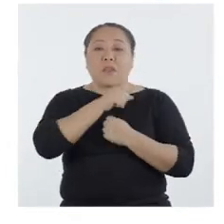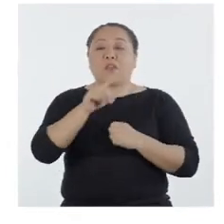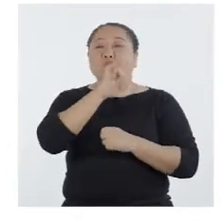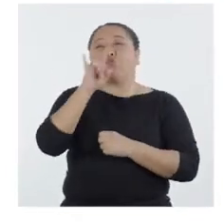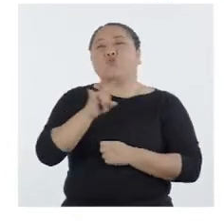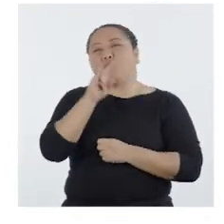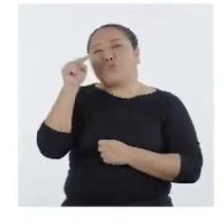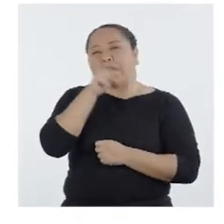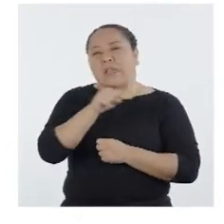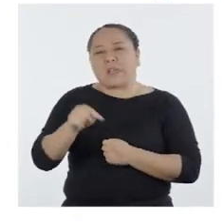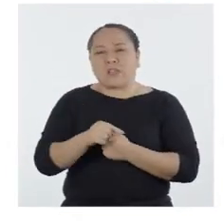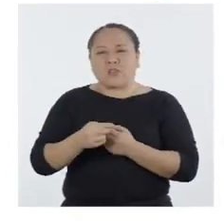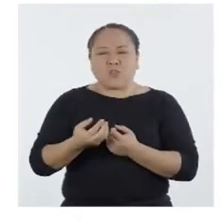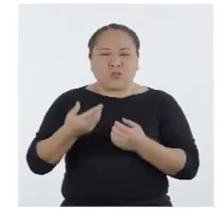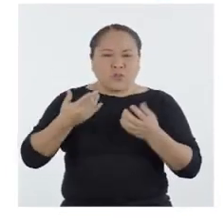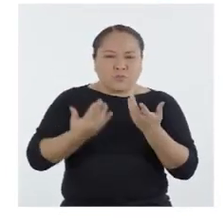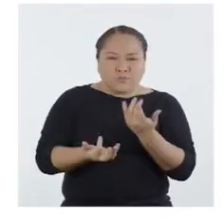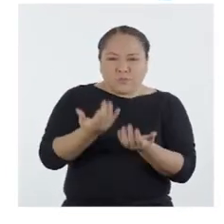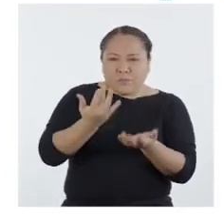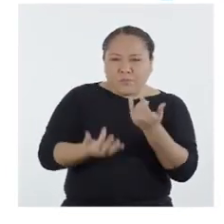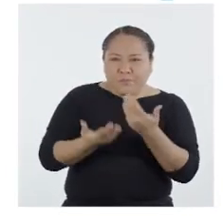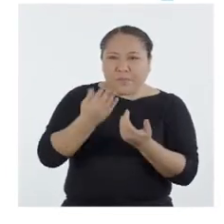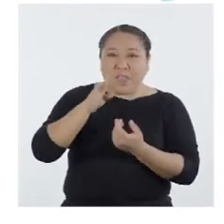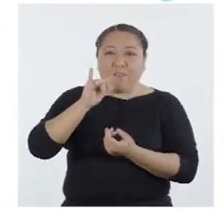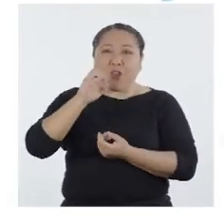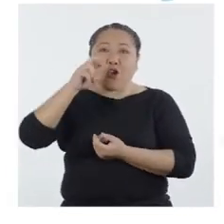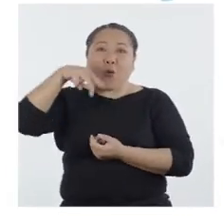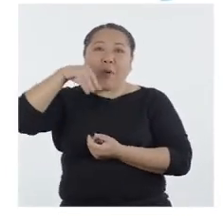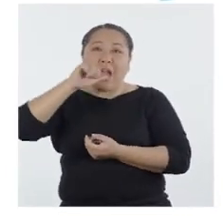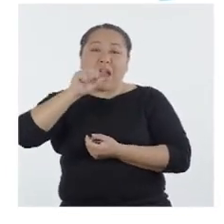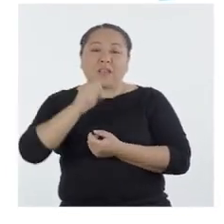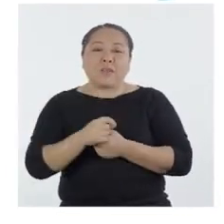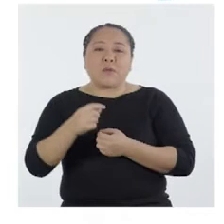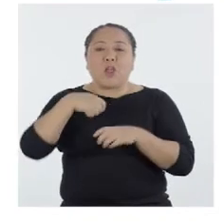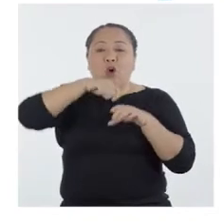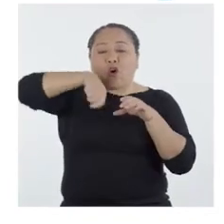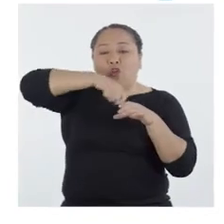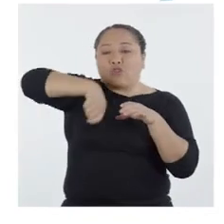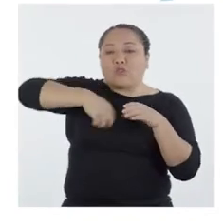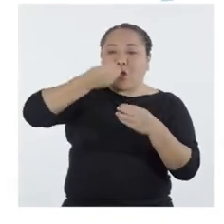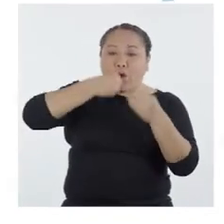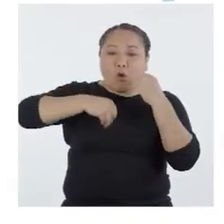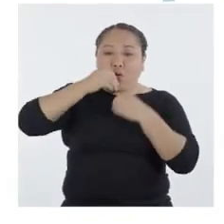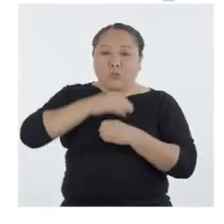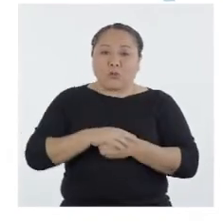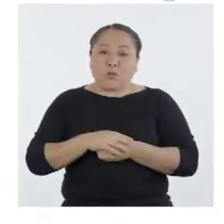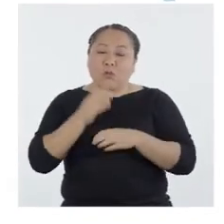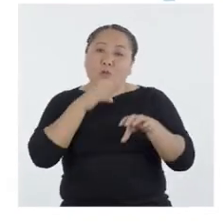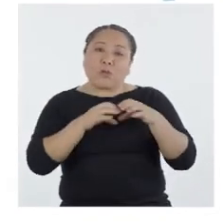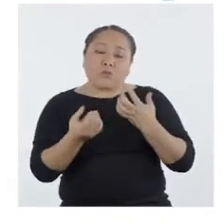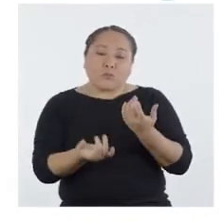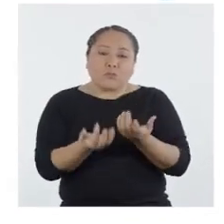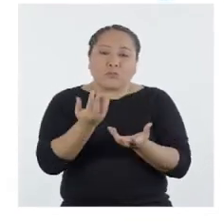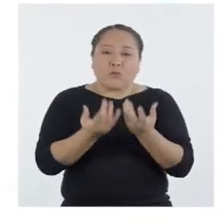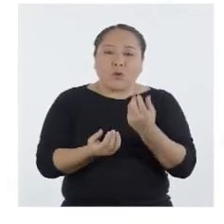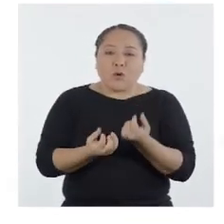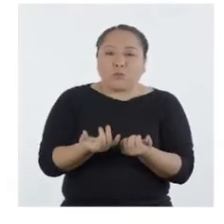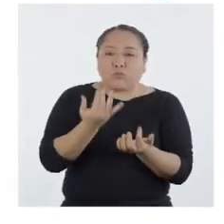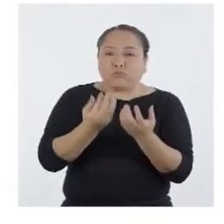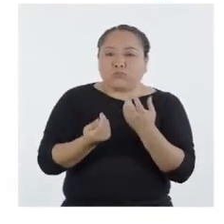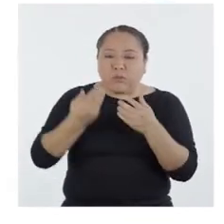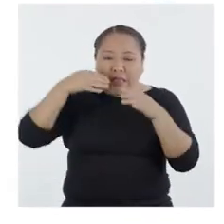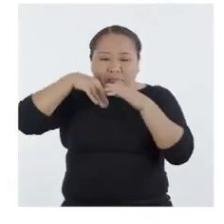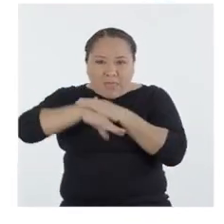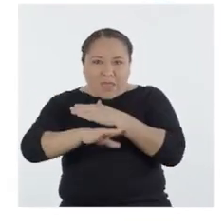suelen utilizar estos combustibles de biomasa para cocinar sus alimentos. Y lo hacen prendiéndolos con